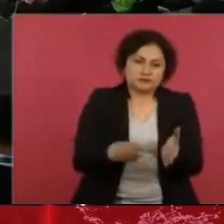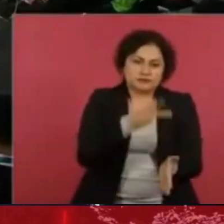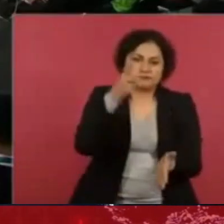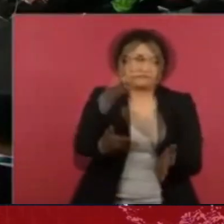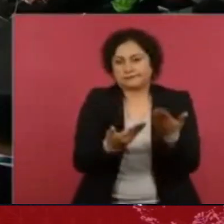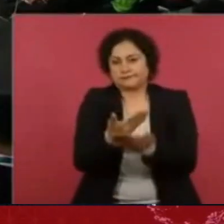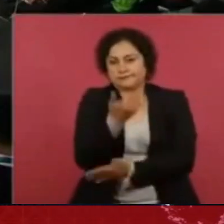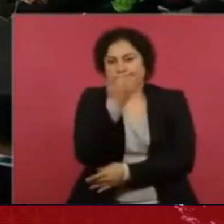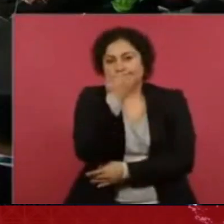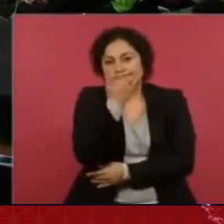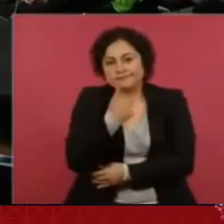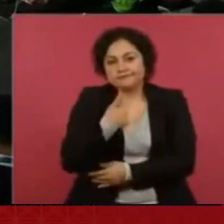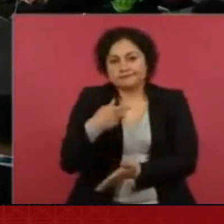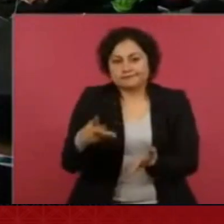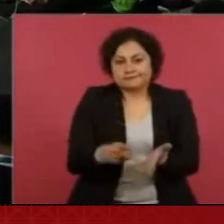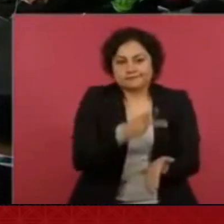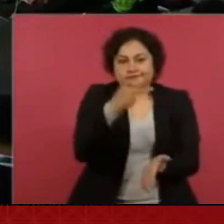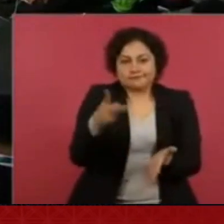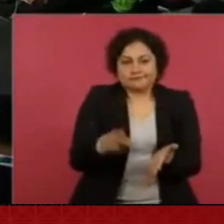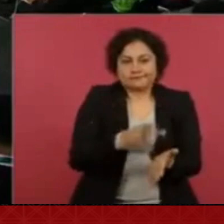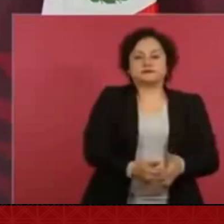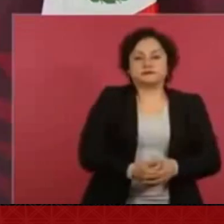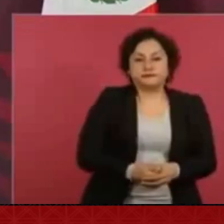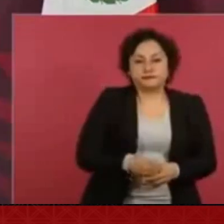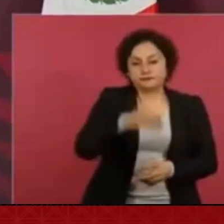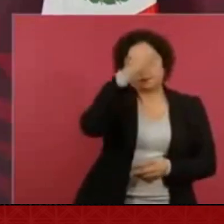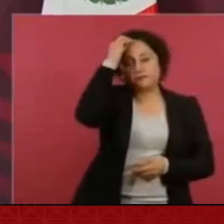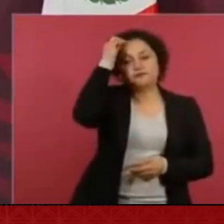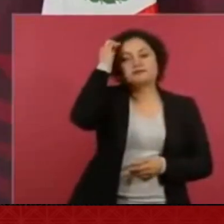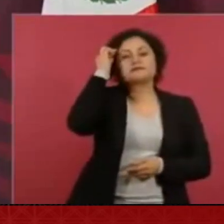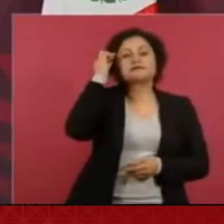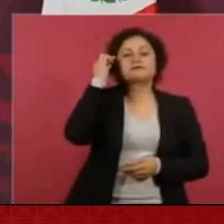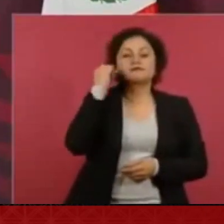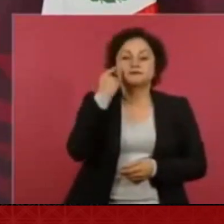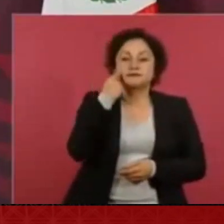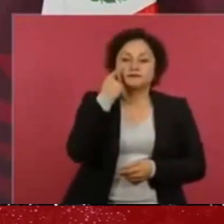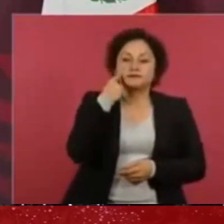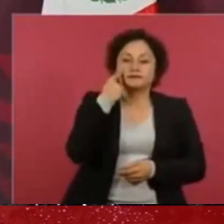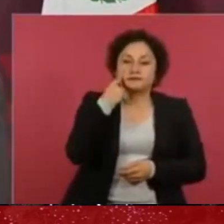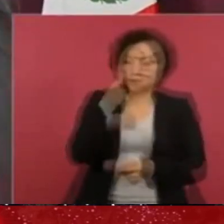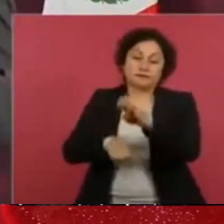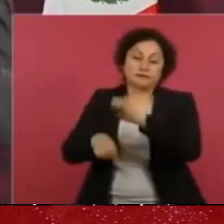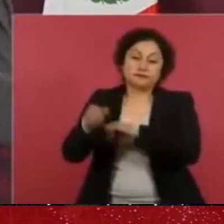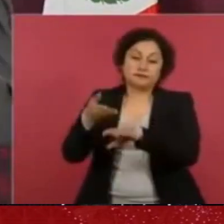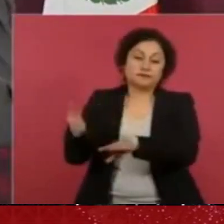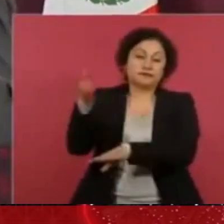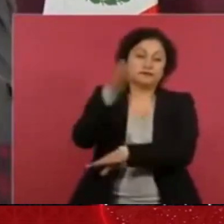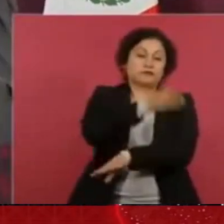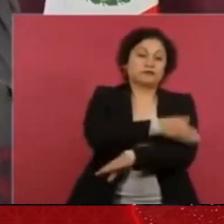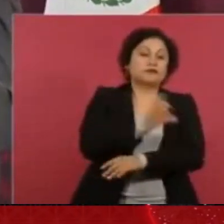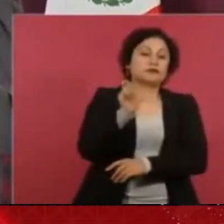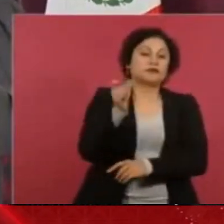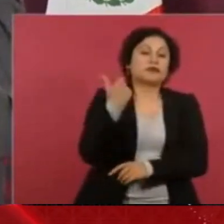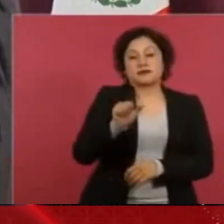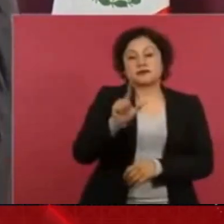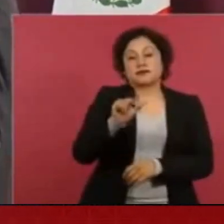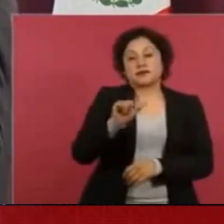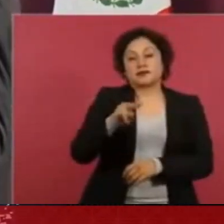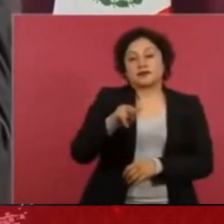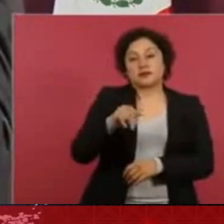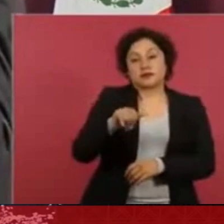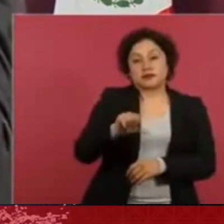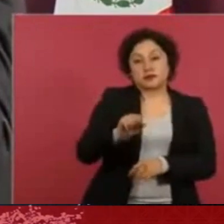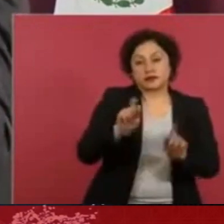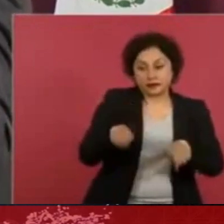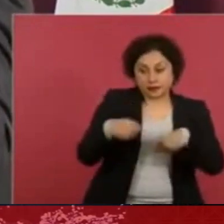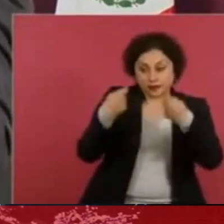disculpas. Tengo que estar repitiendo, repitiendo. Ellos, desde la época de Salinas, entregaron una concesión que